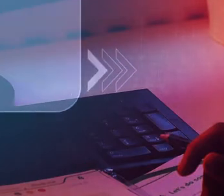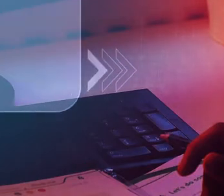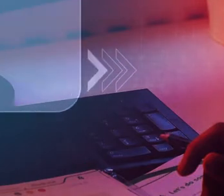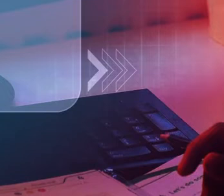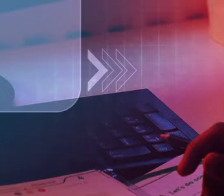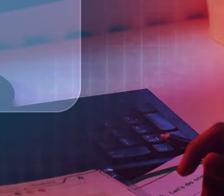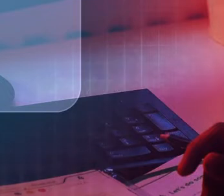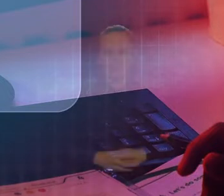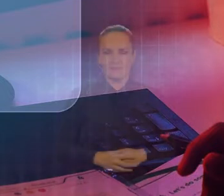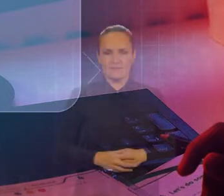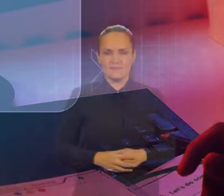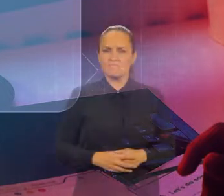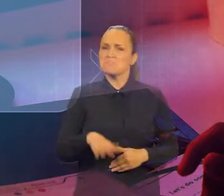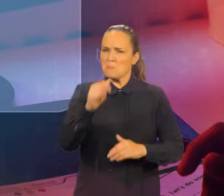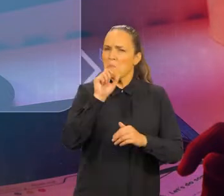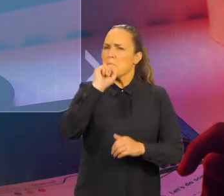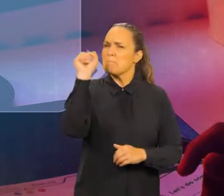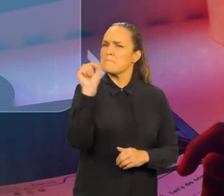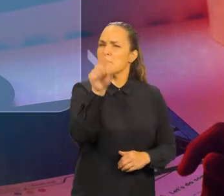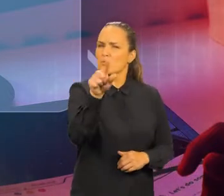¿Qué es Convertik?